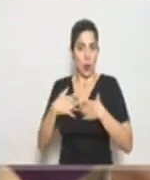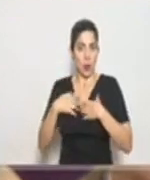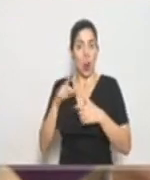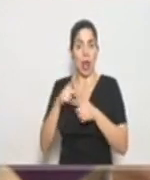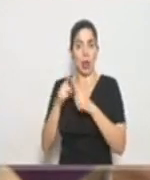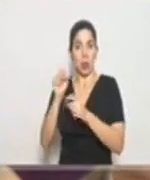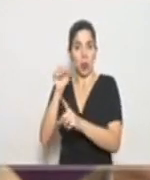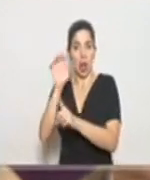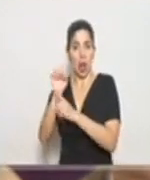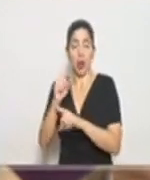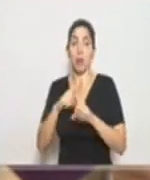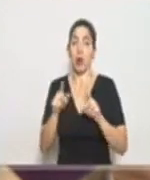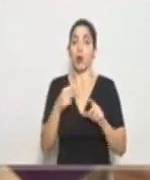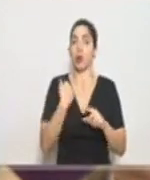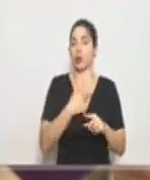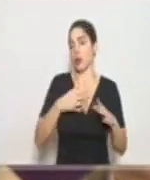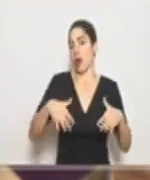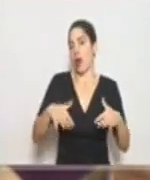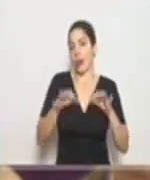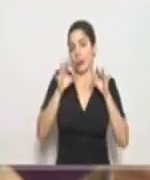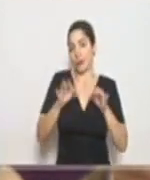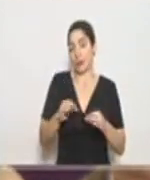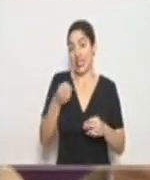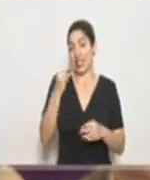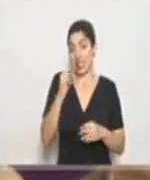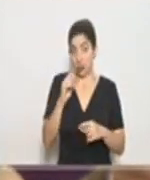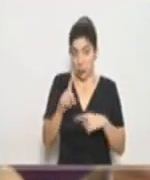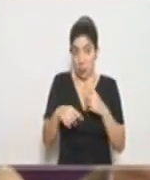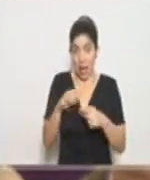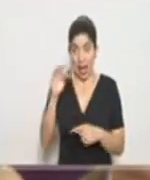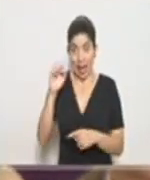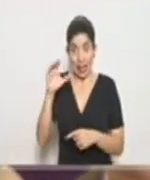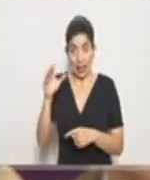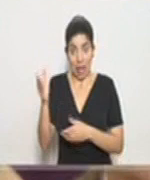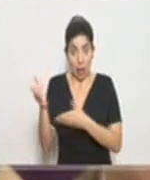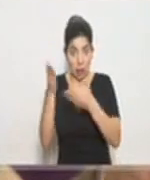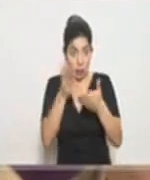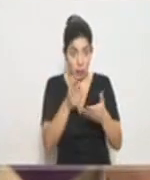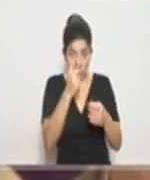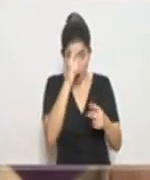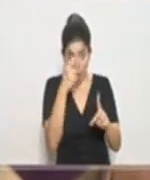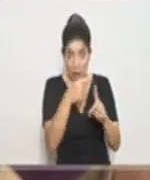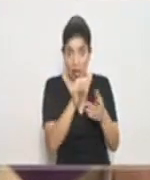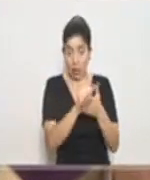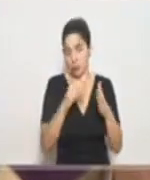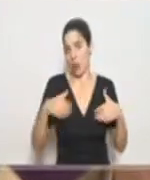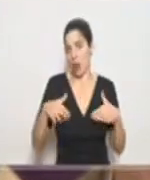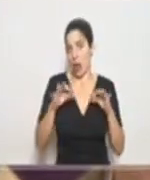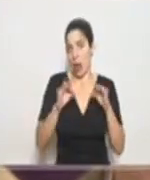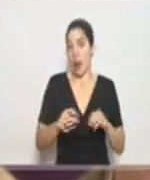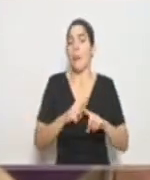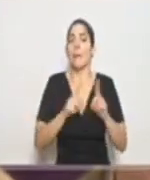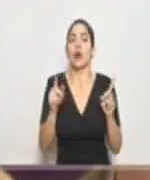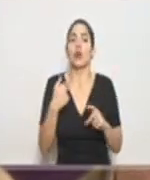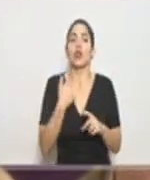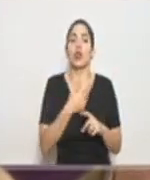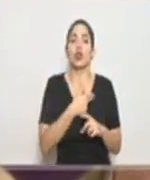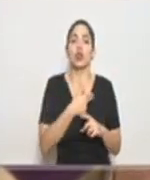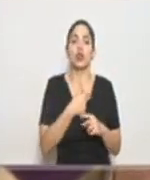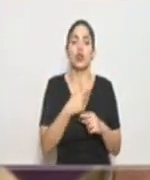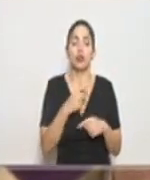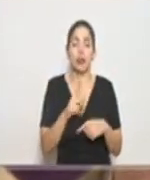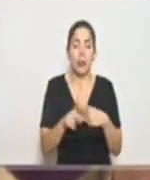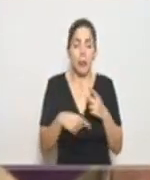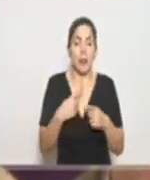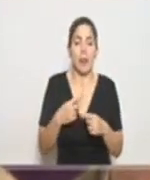todavía no hemos tomado una decisión si vamos a dedicar un TAC a esta tarea a lo que nos hemos dispuesto es a